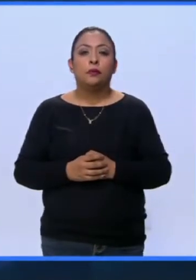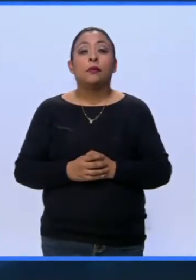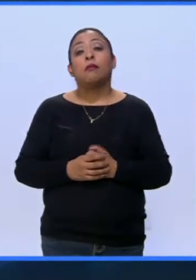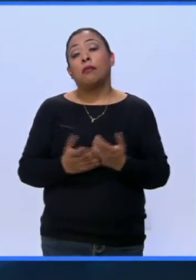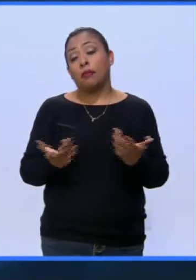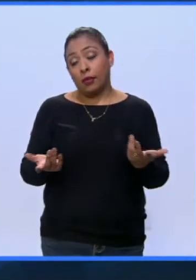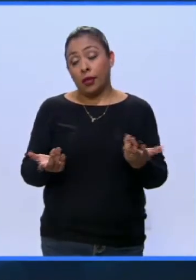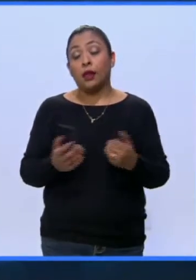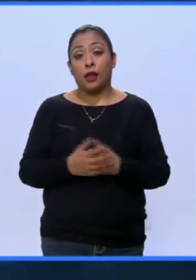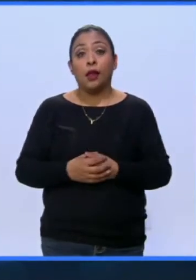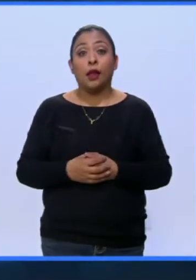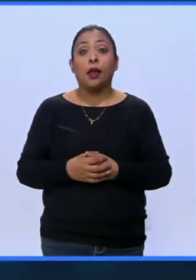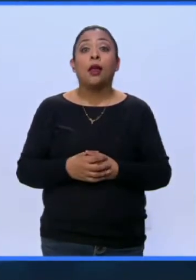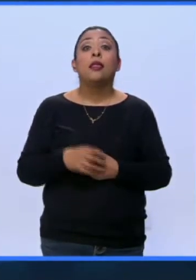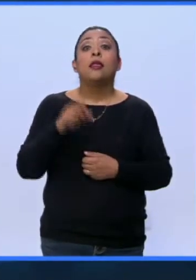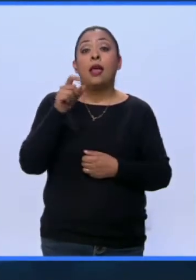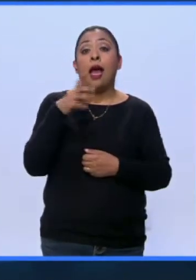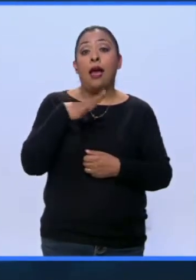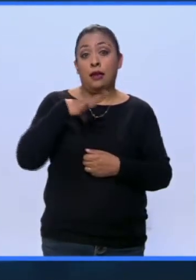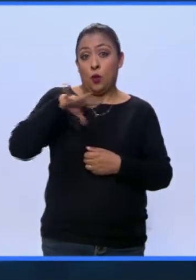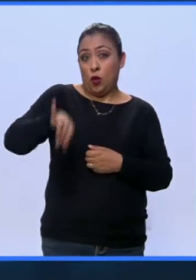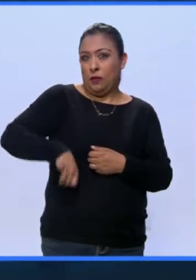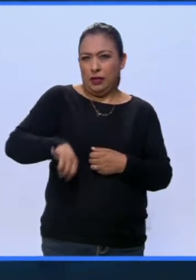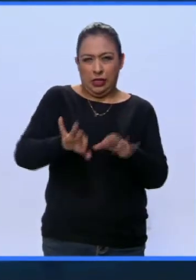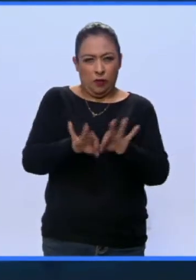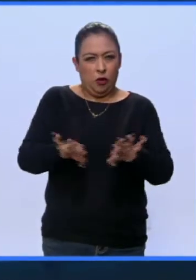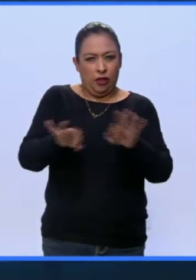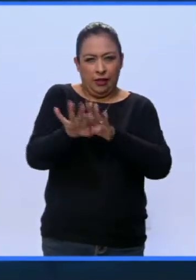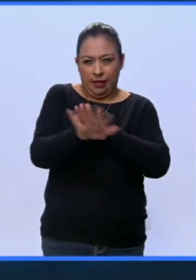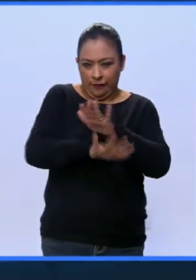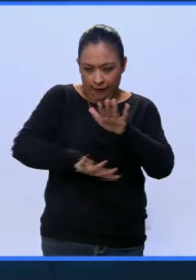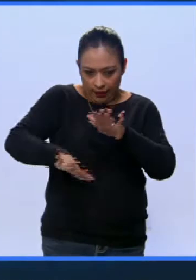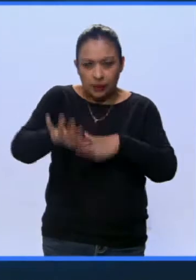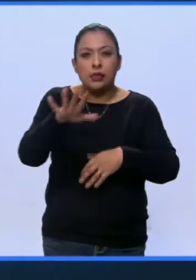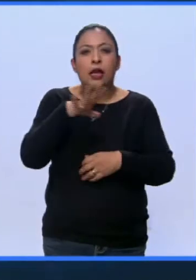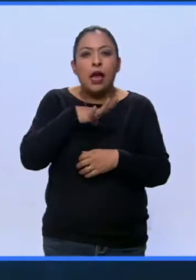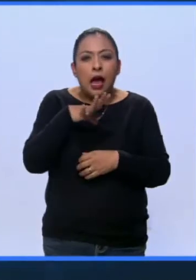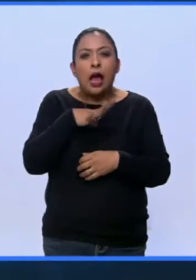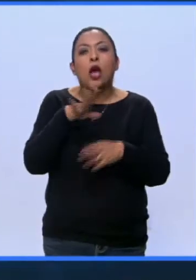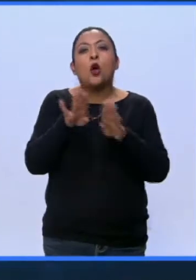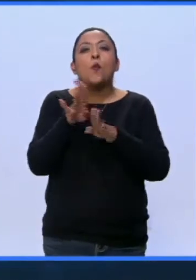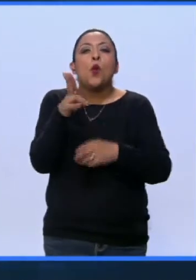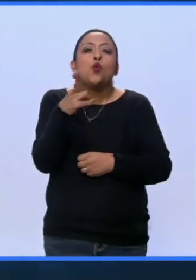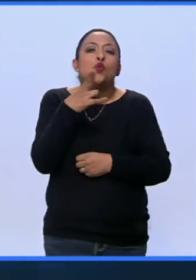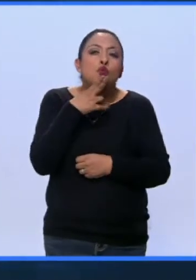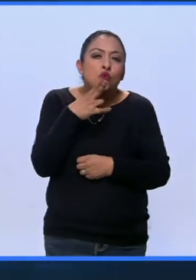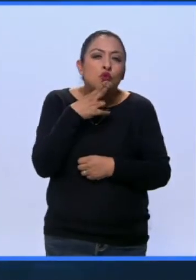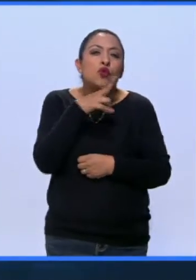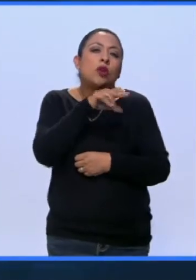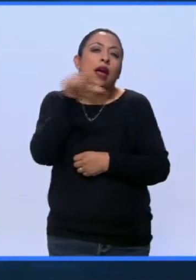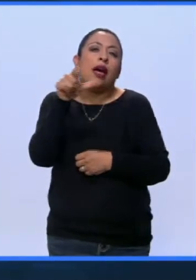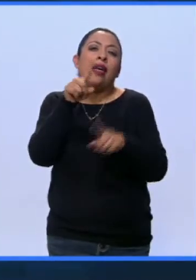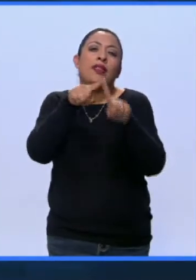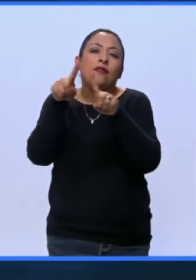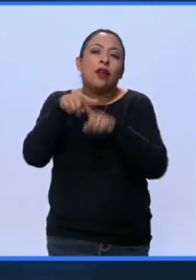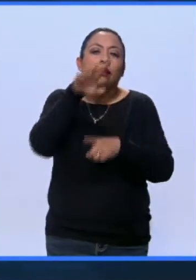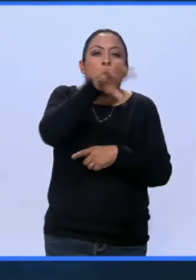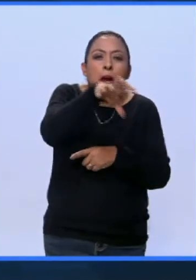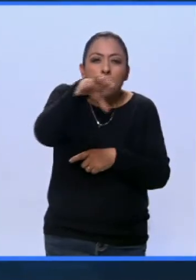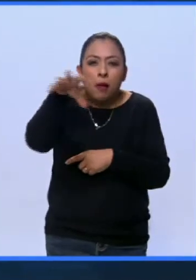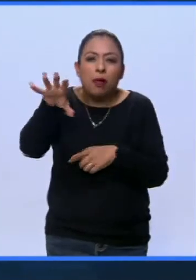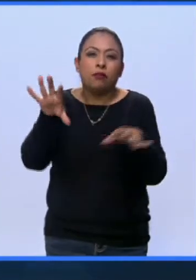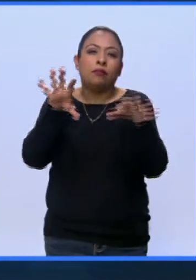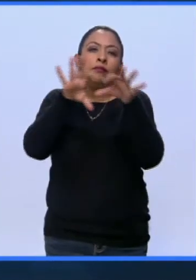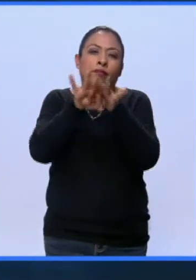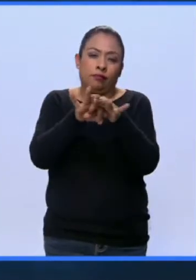Bueno, además de la investigación básica que se ha realizado seguramente con aplicaciones en muchos campos que tienen que ver